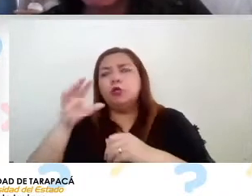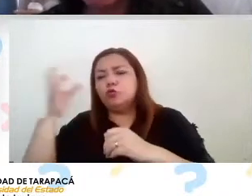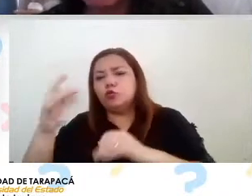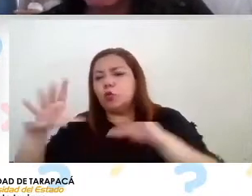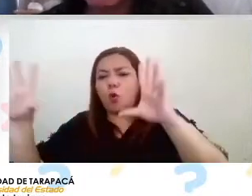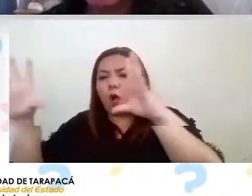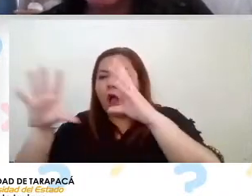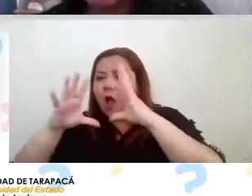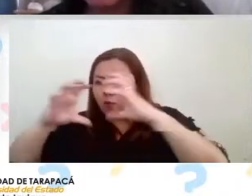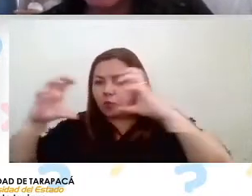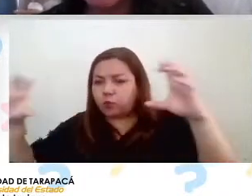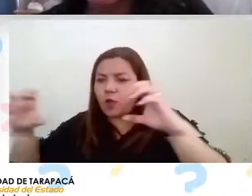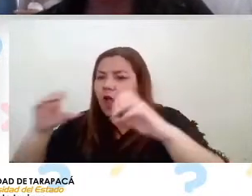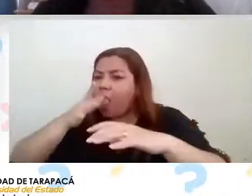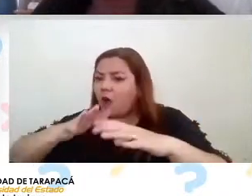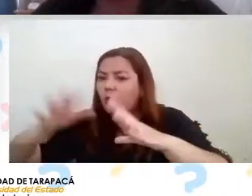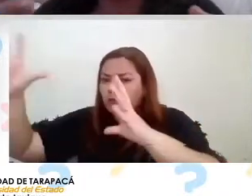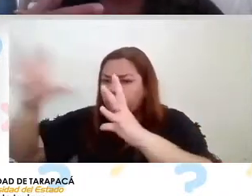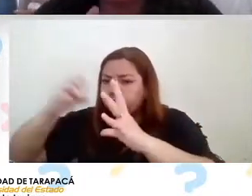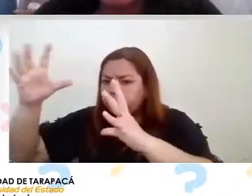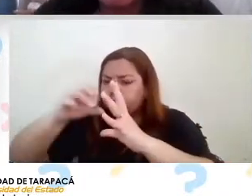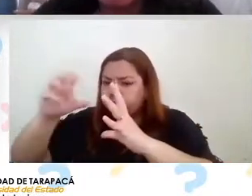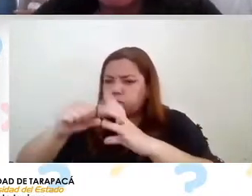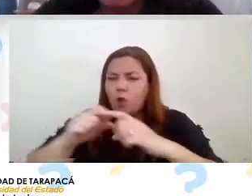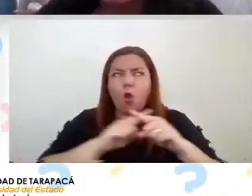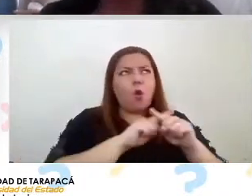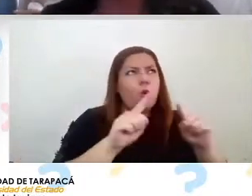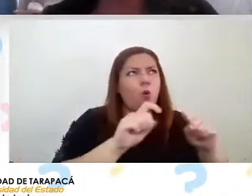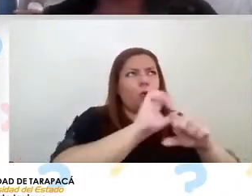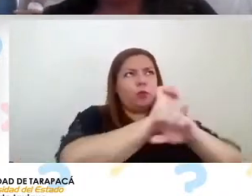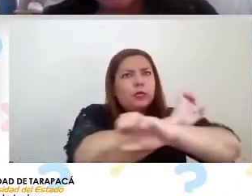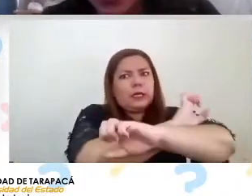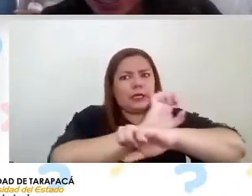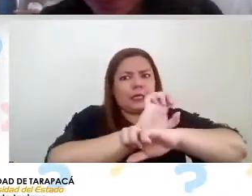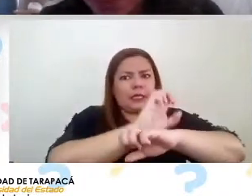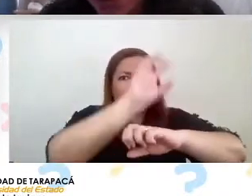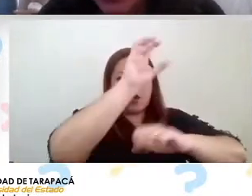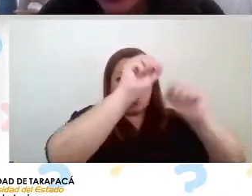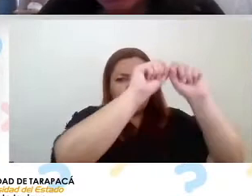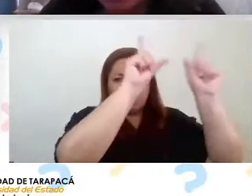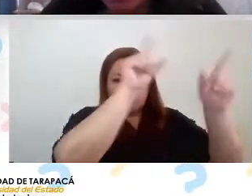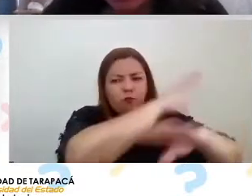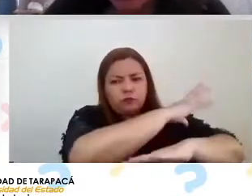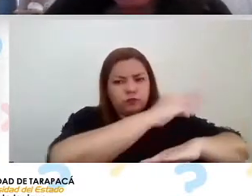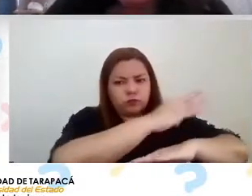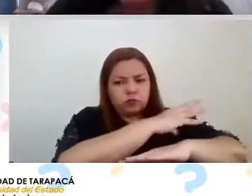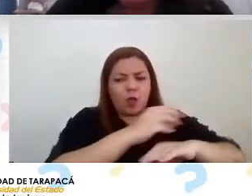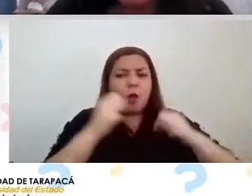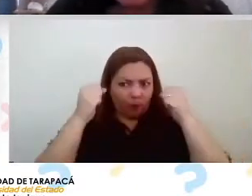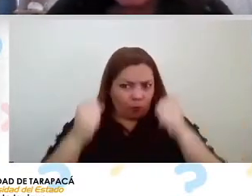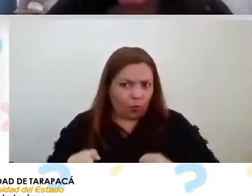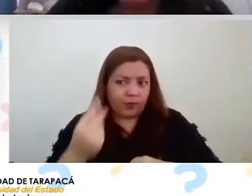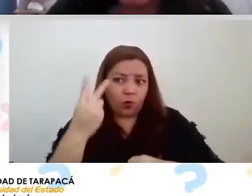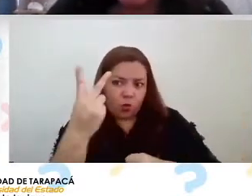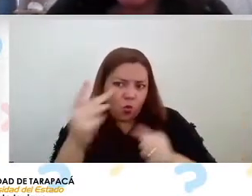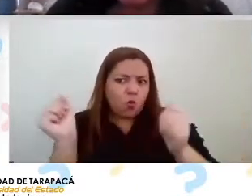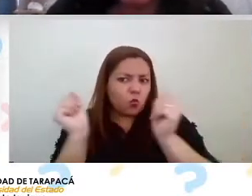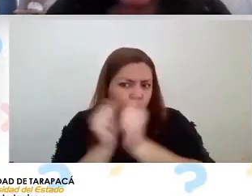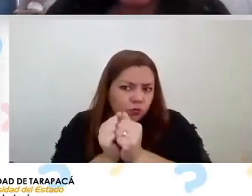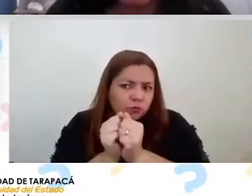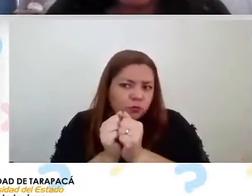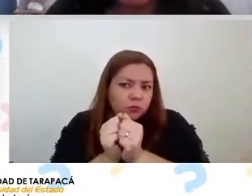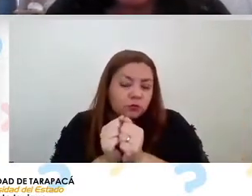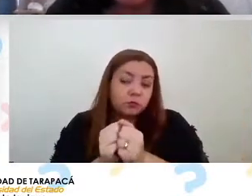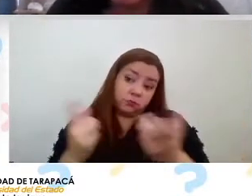generamos energía eléctrica se complementan también son parte de las preguntas y bueno